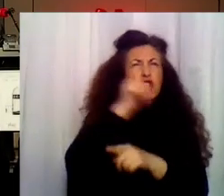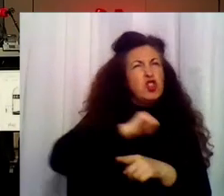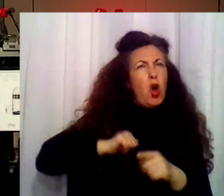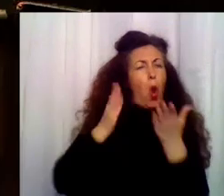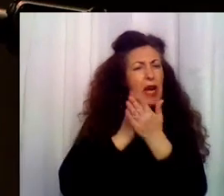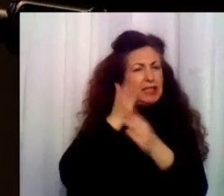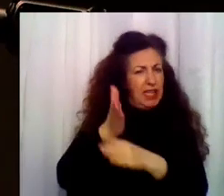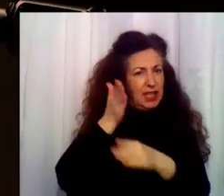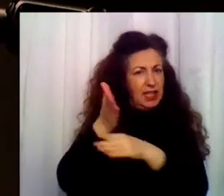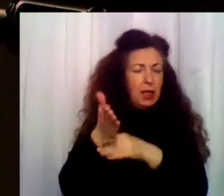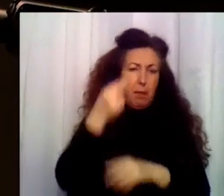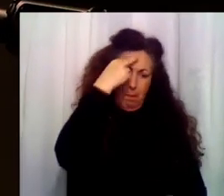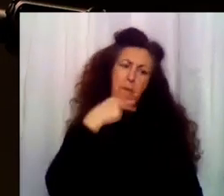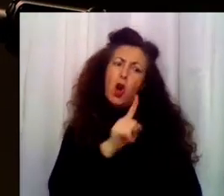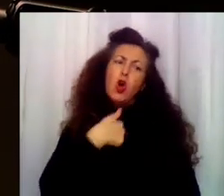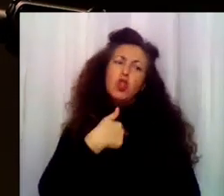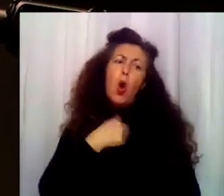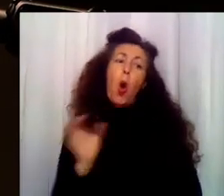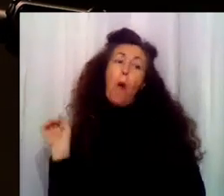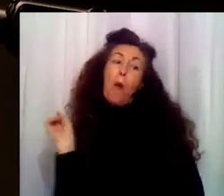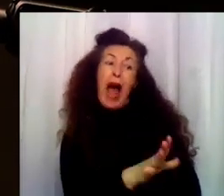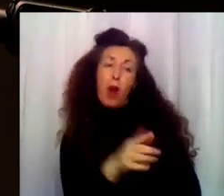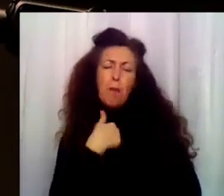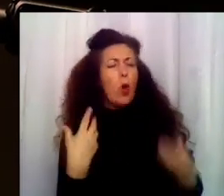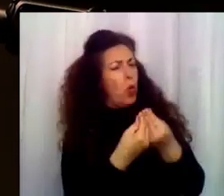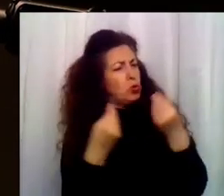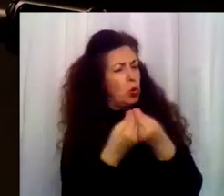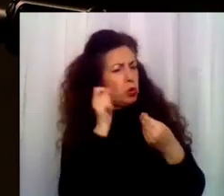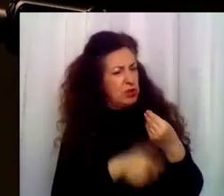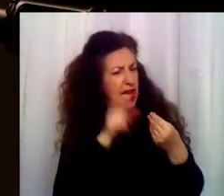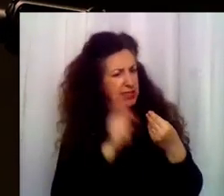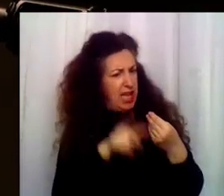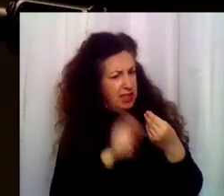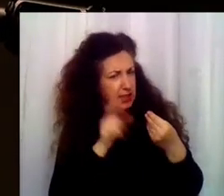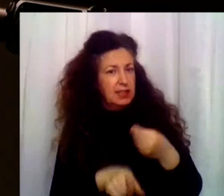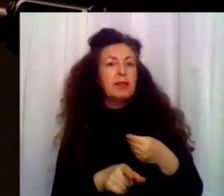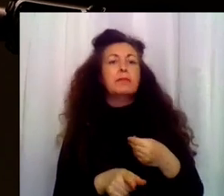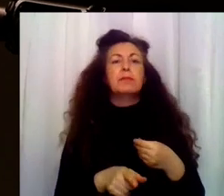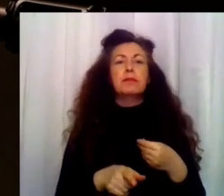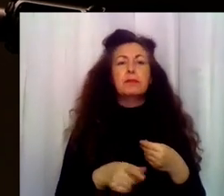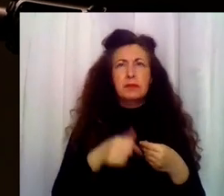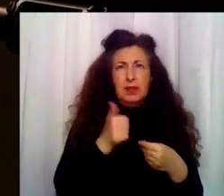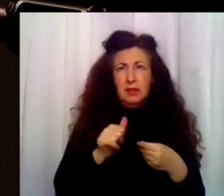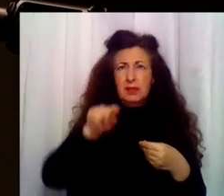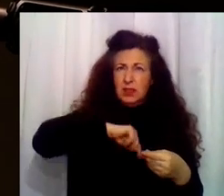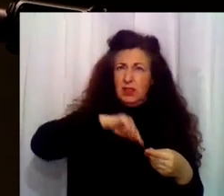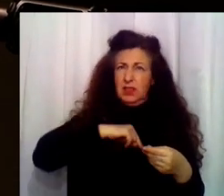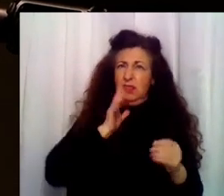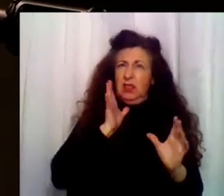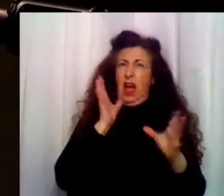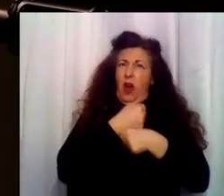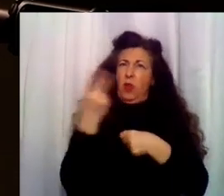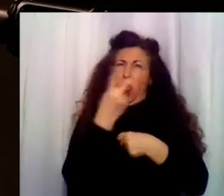yo lo digo, ¿por qué te habrías librado de esto? Es que me estáis haciendo un interrogatorio. Porque si no preguntamos, ¿no hablas? Ah, a ver.